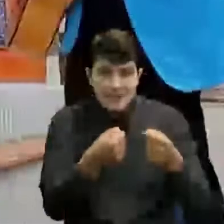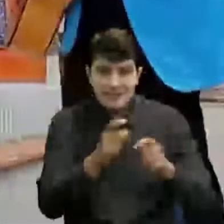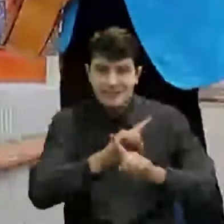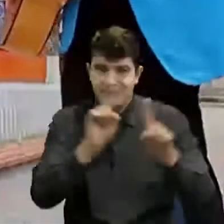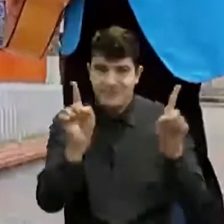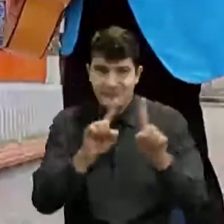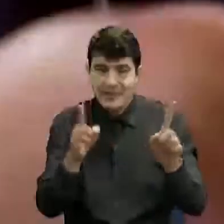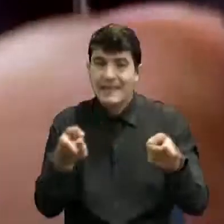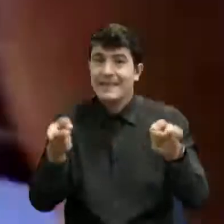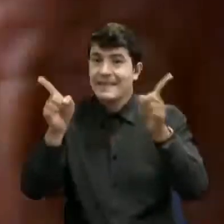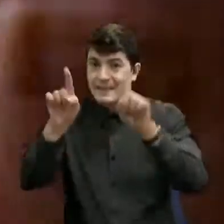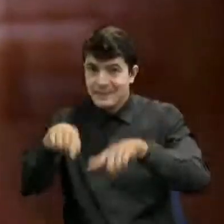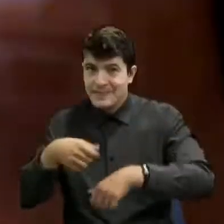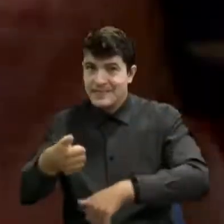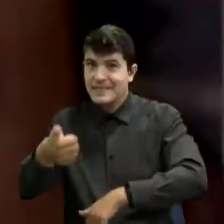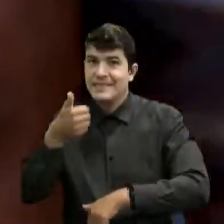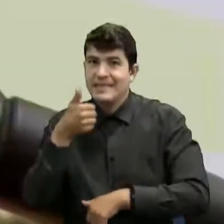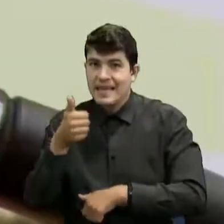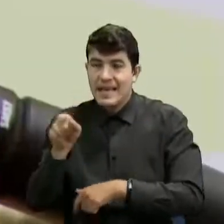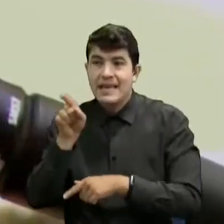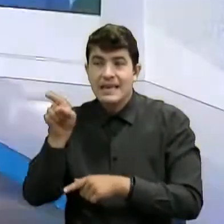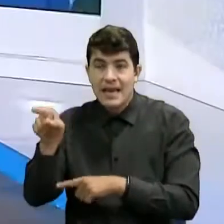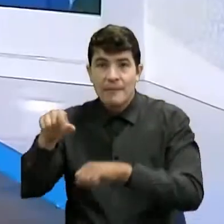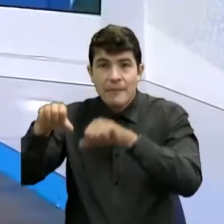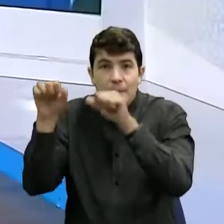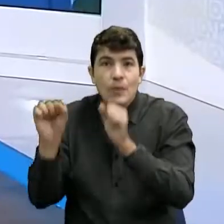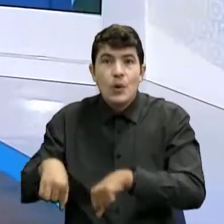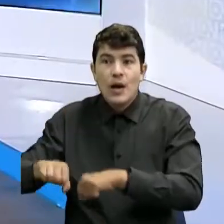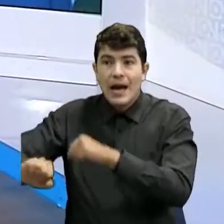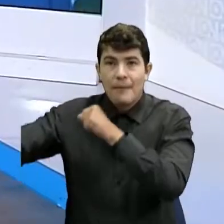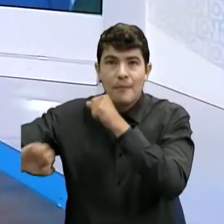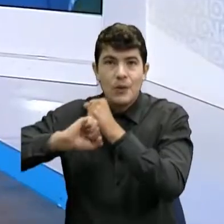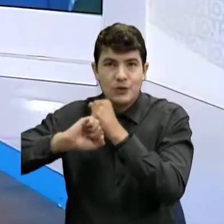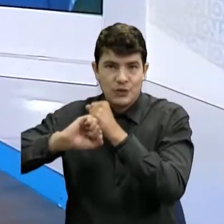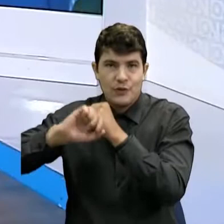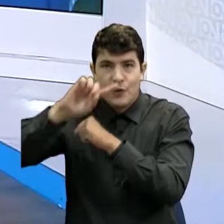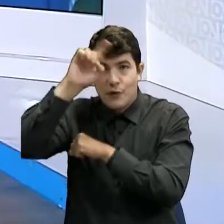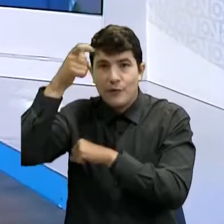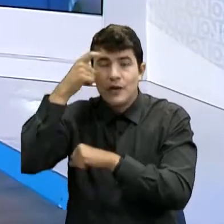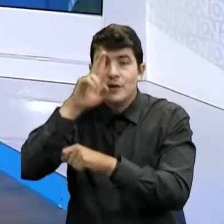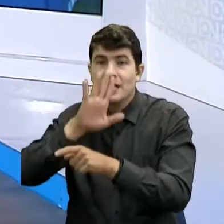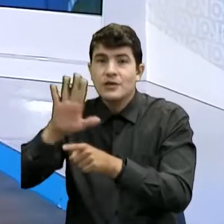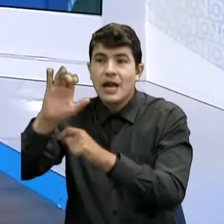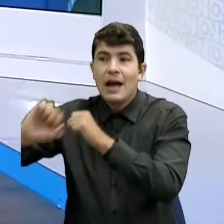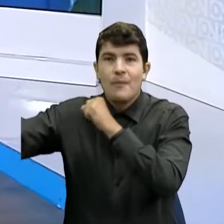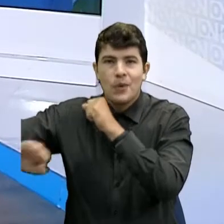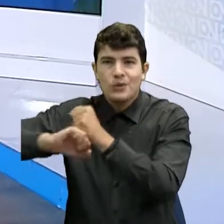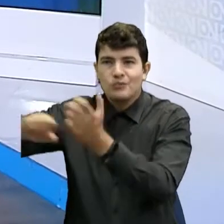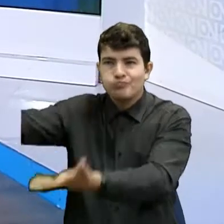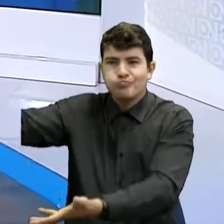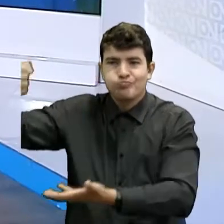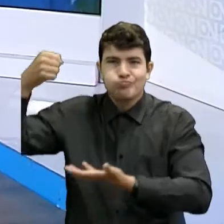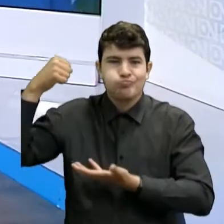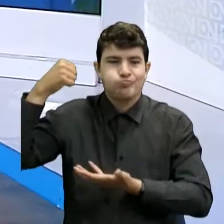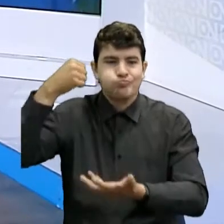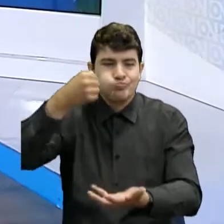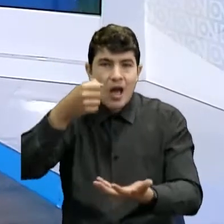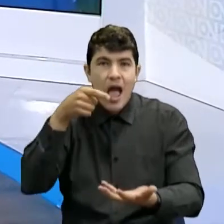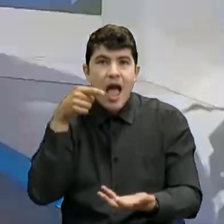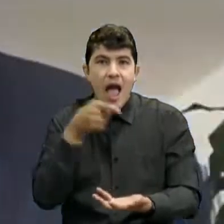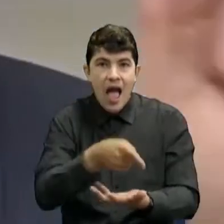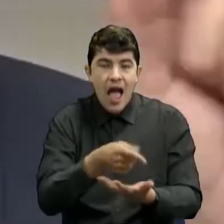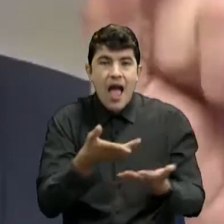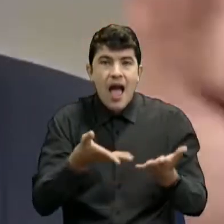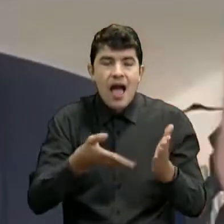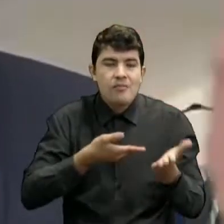También tenemos aval fiscal del Gobierno Nacional para que se incluya en este paquete de reactivación una tarifa del impuesto